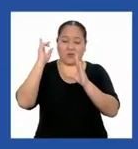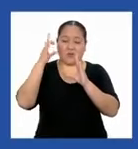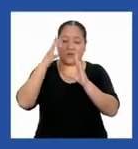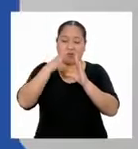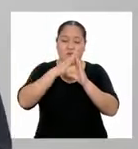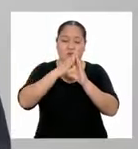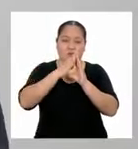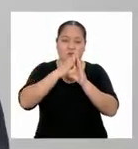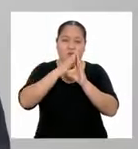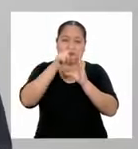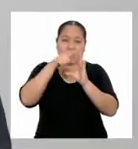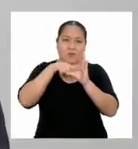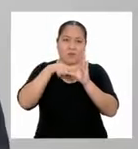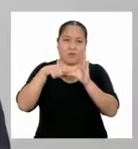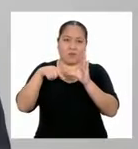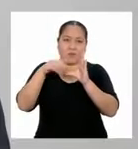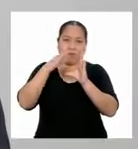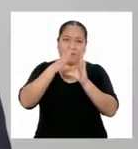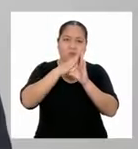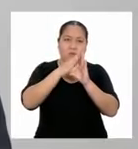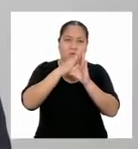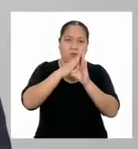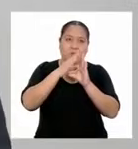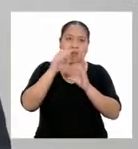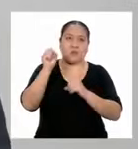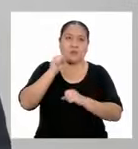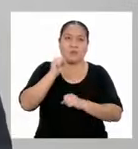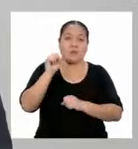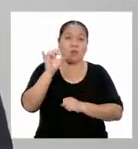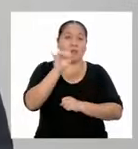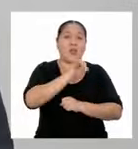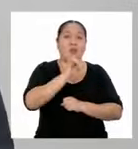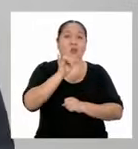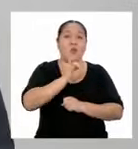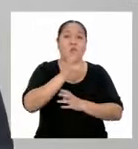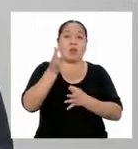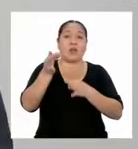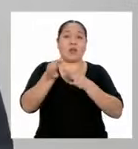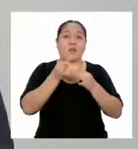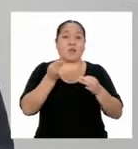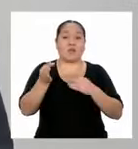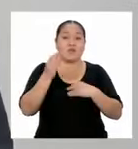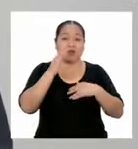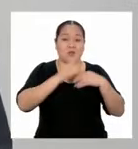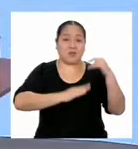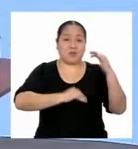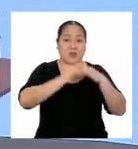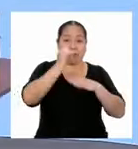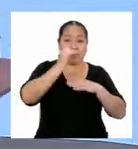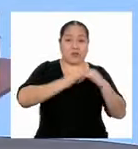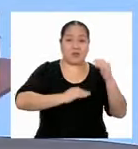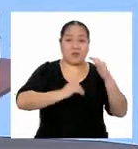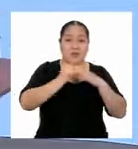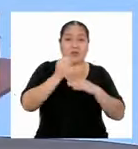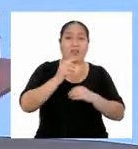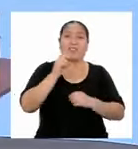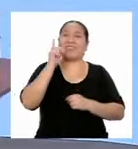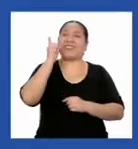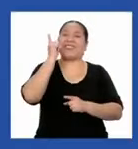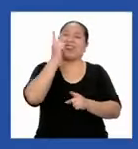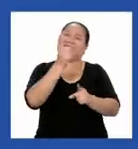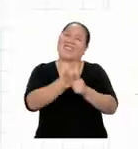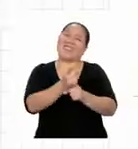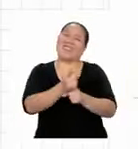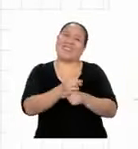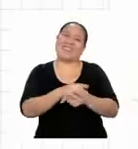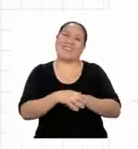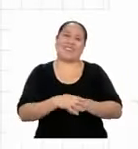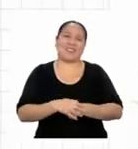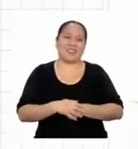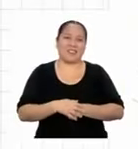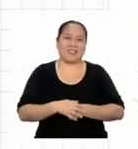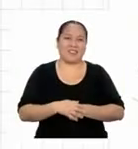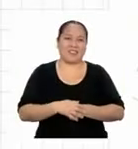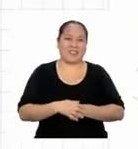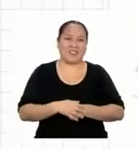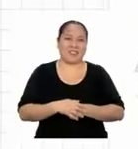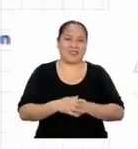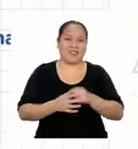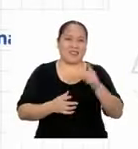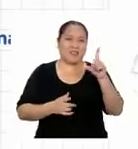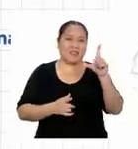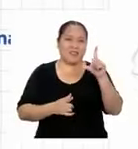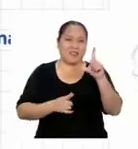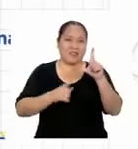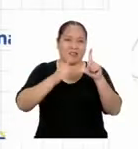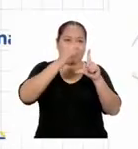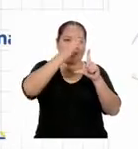profesor. Claro. Y la misma explicación se puede aplicar al edificio. ¡Ajá! Me quedaría algo